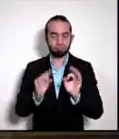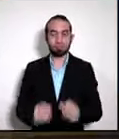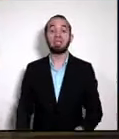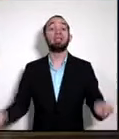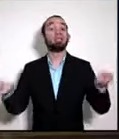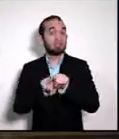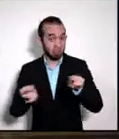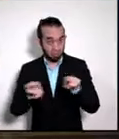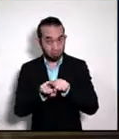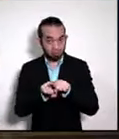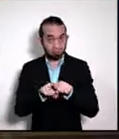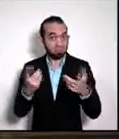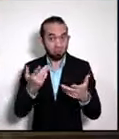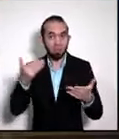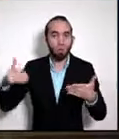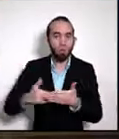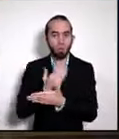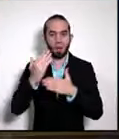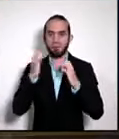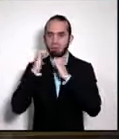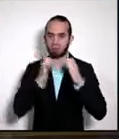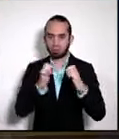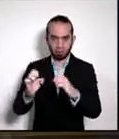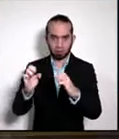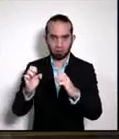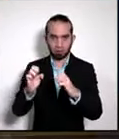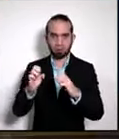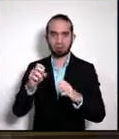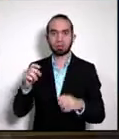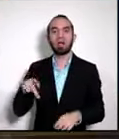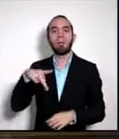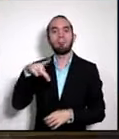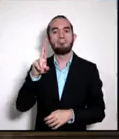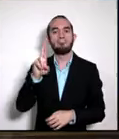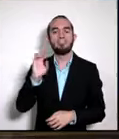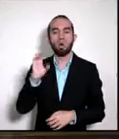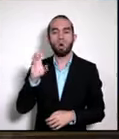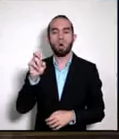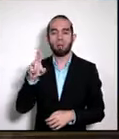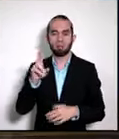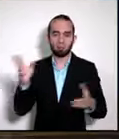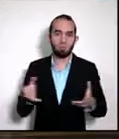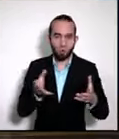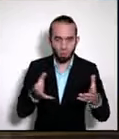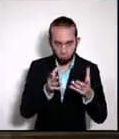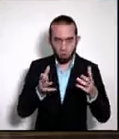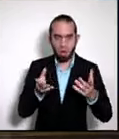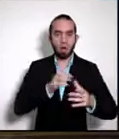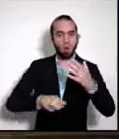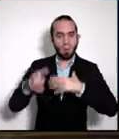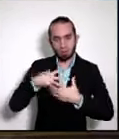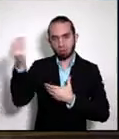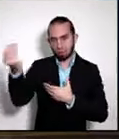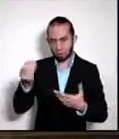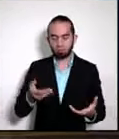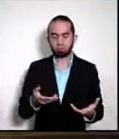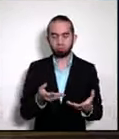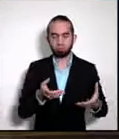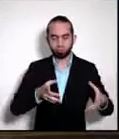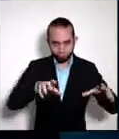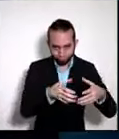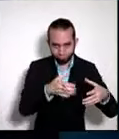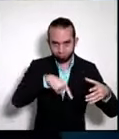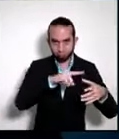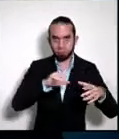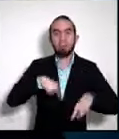a la nueva estrategia que desde la promotora de Comercio Exterior Procomer vamos a impulsar y